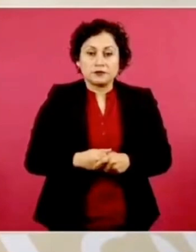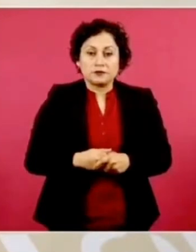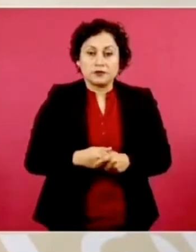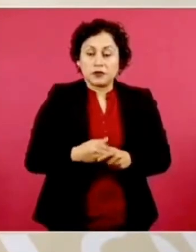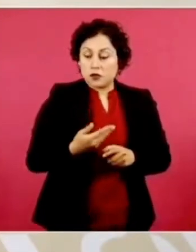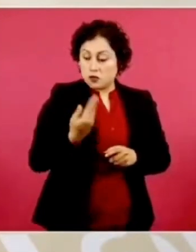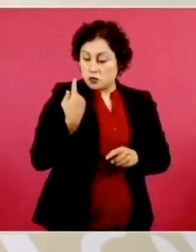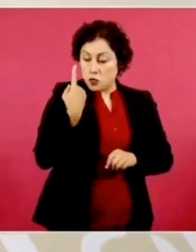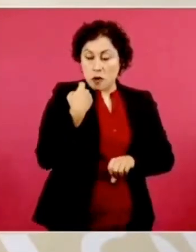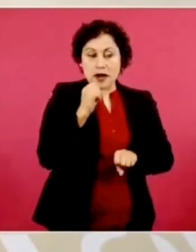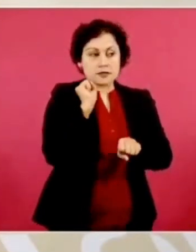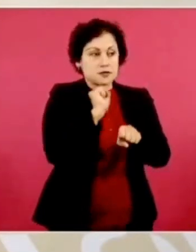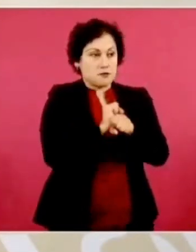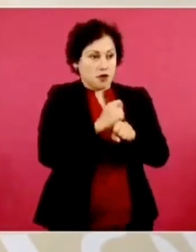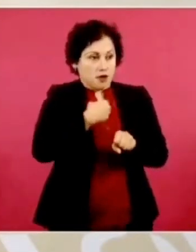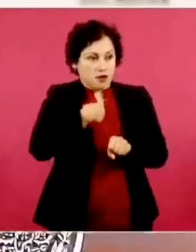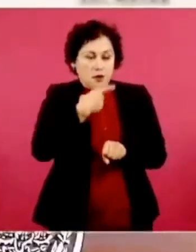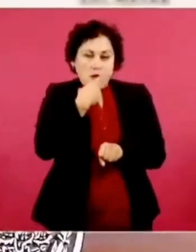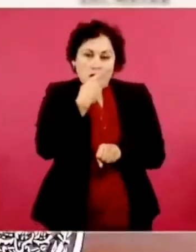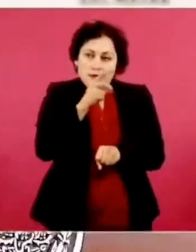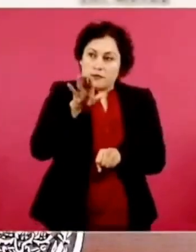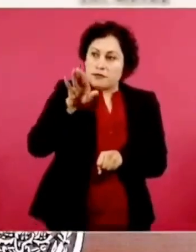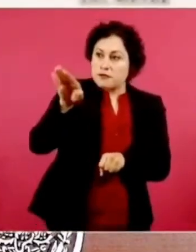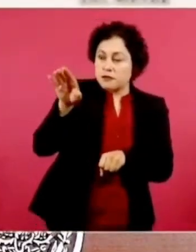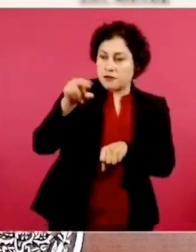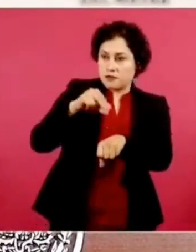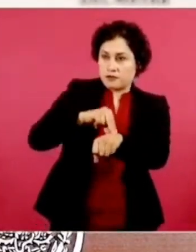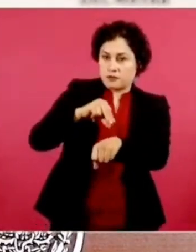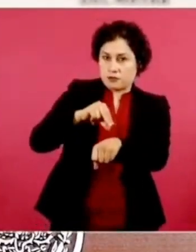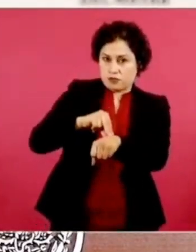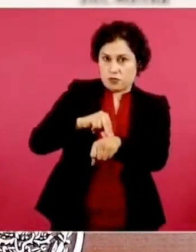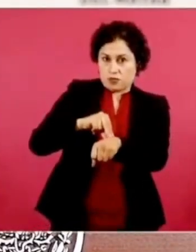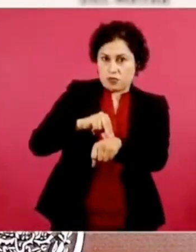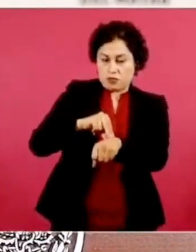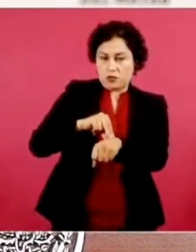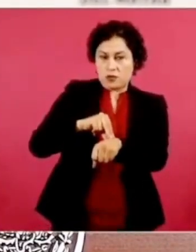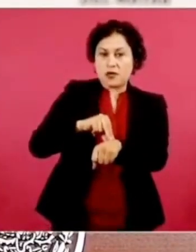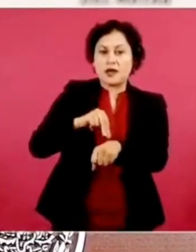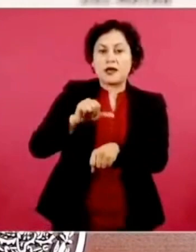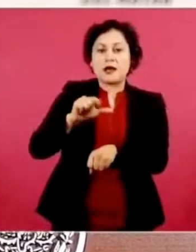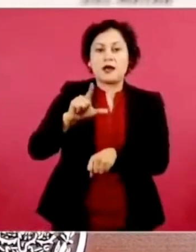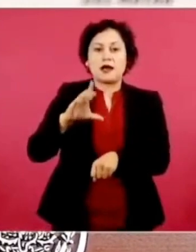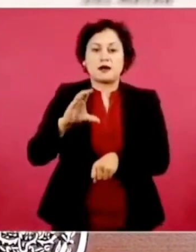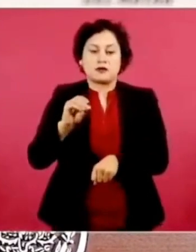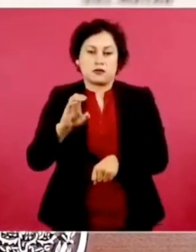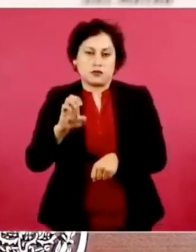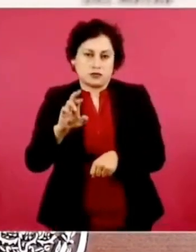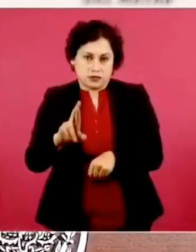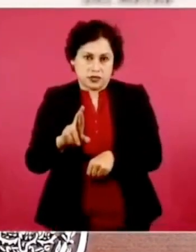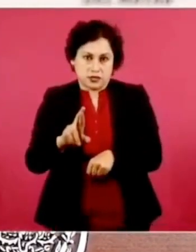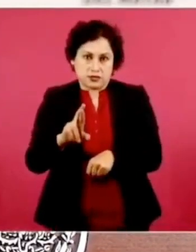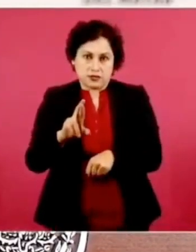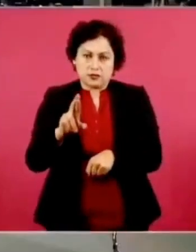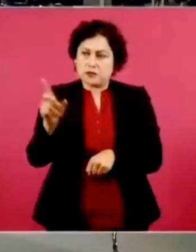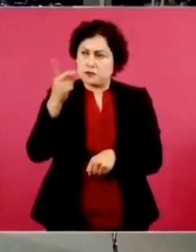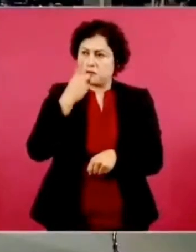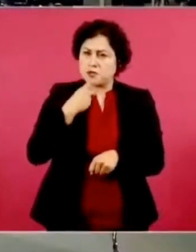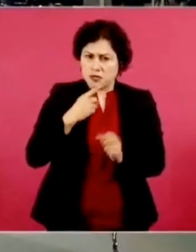al doctor Alcocer y me dijo ya llevo la respuesta,